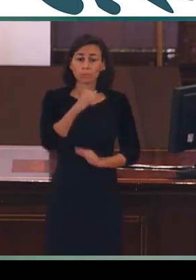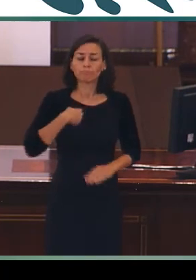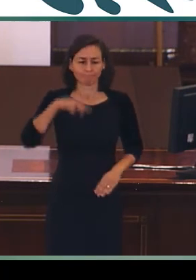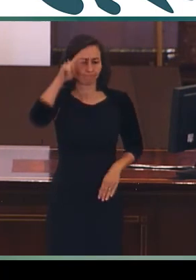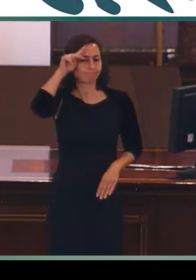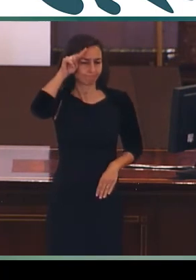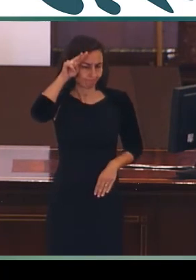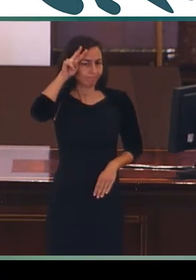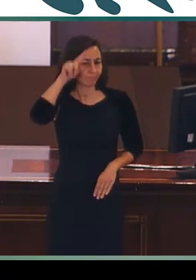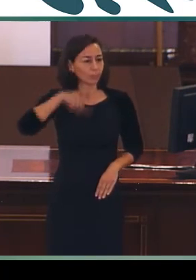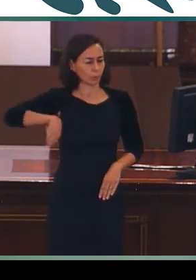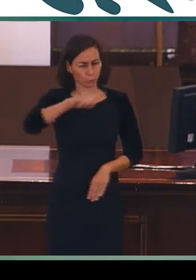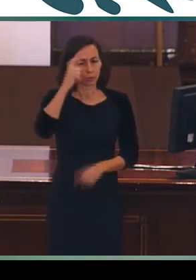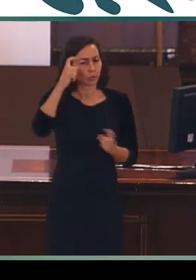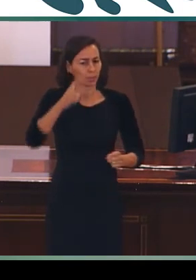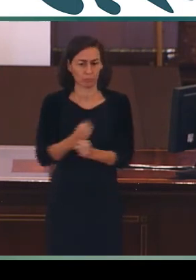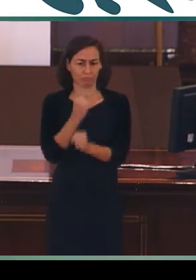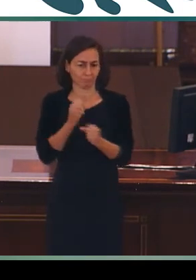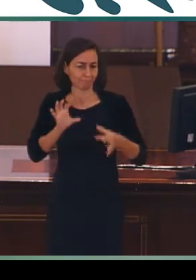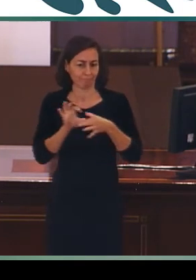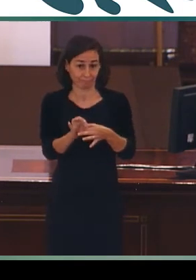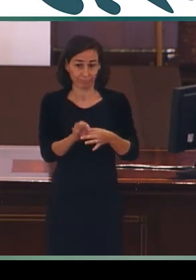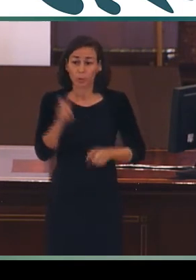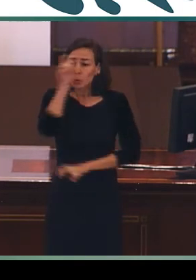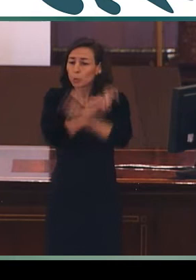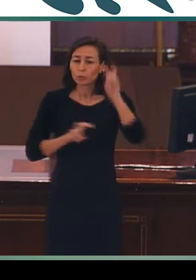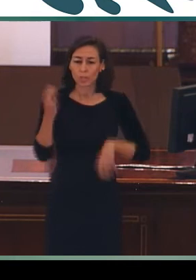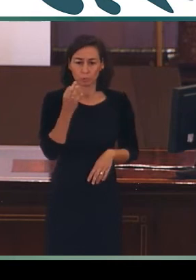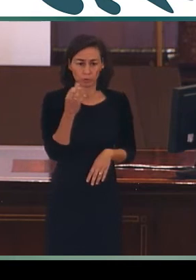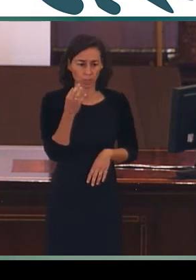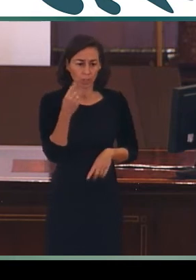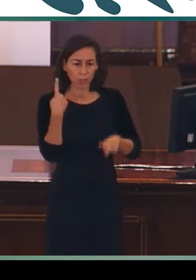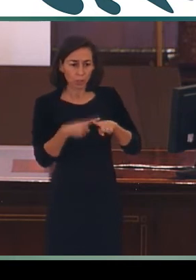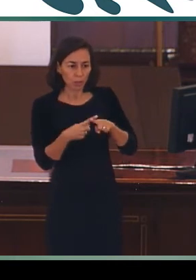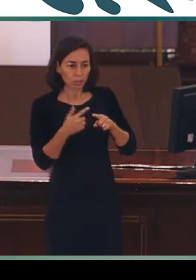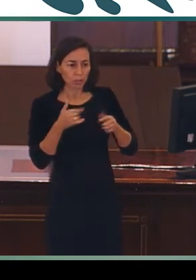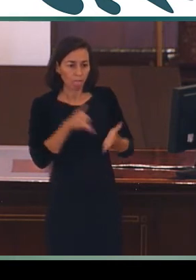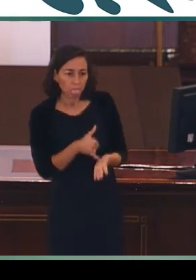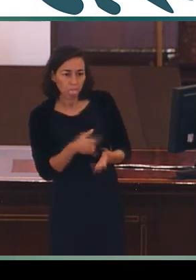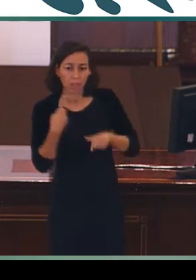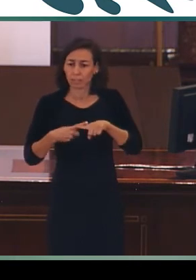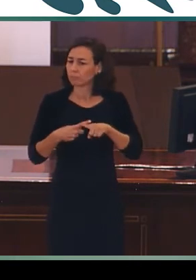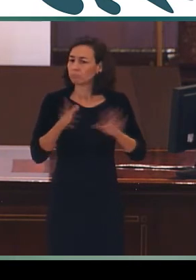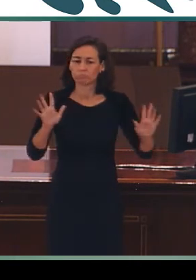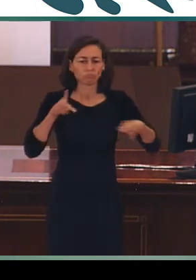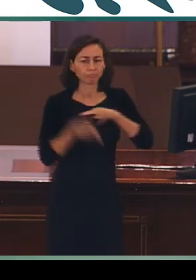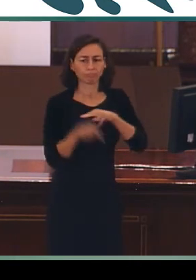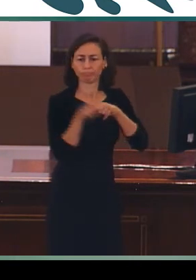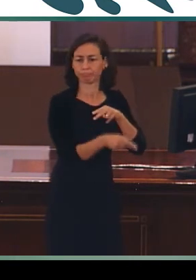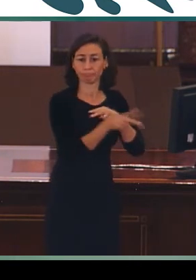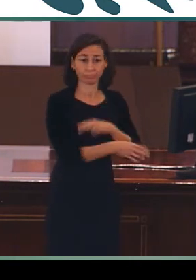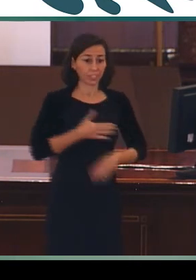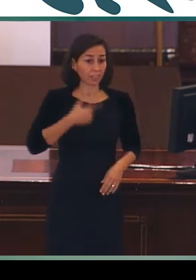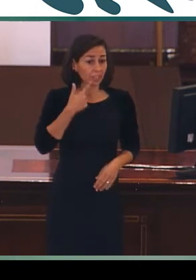preocupa y nos ocupa y por ello buscamos atajar la vulnerabilidad de quienes padecen una discapacidad